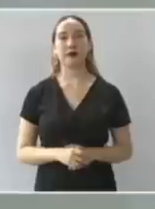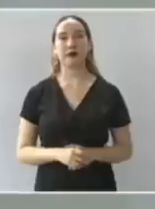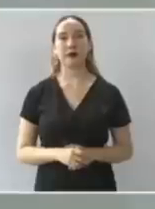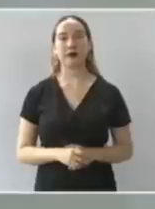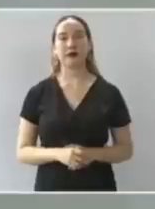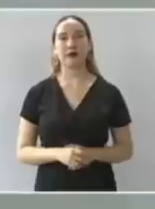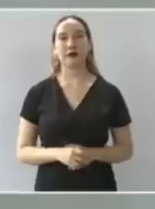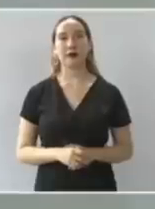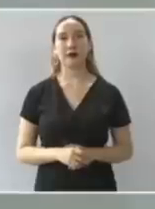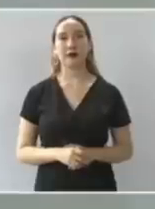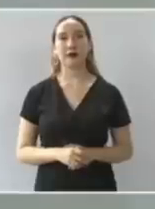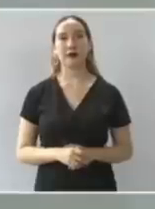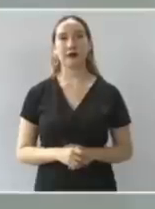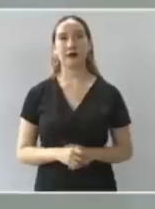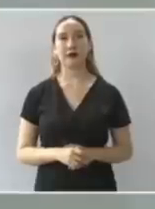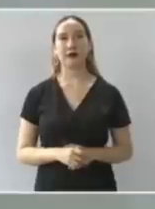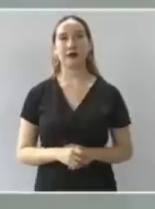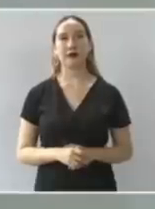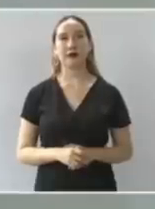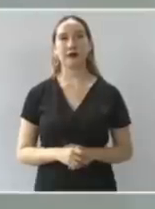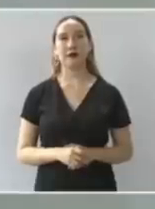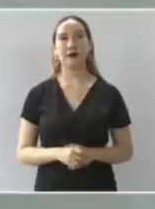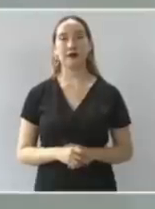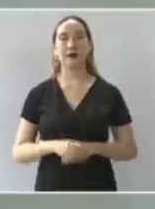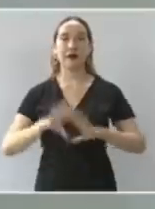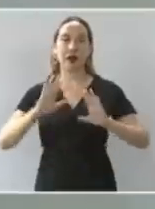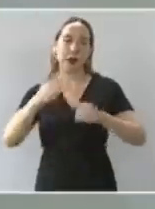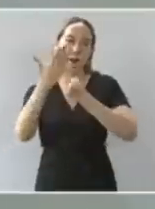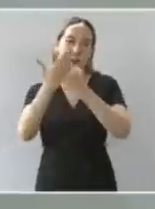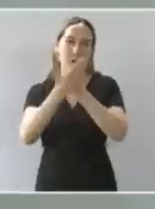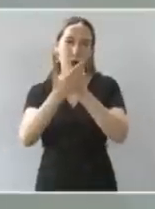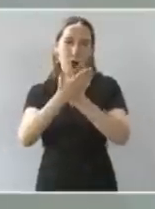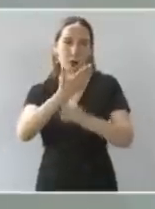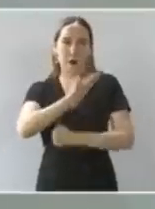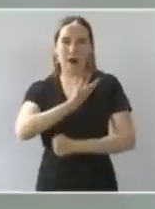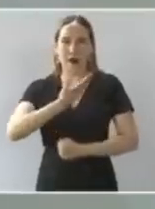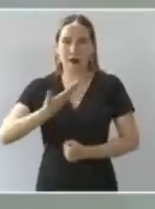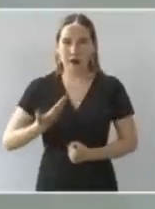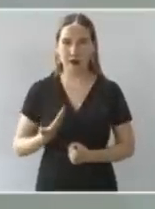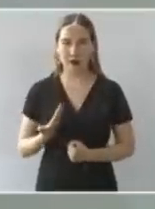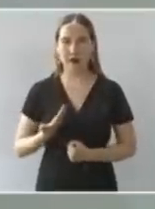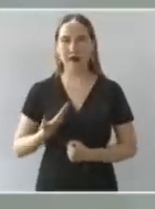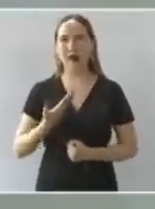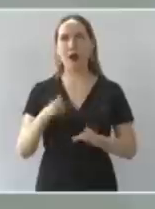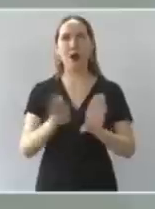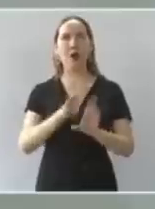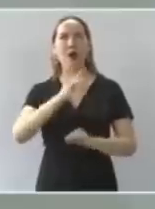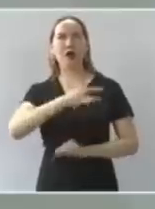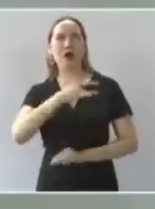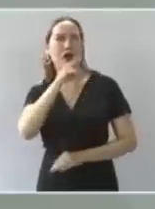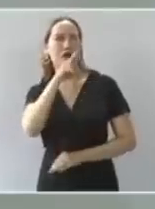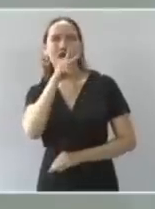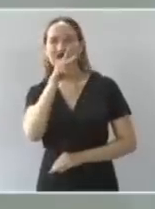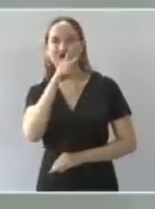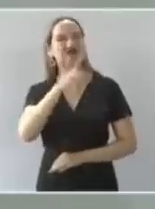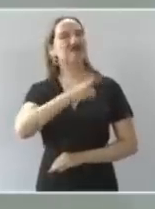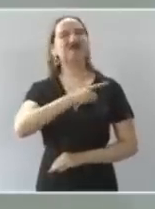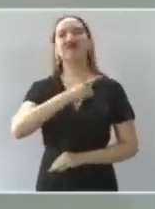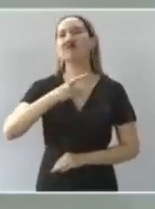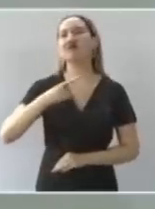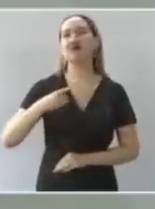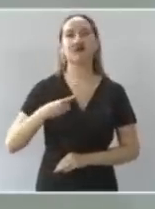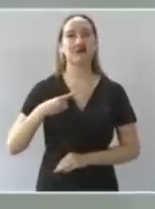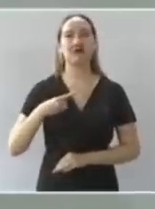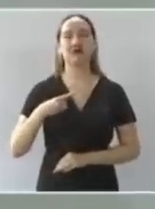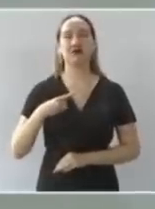ya para mis compañeros veteranos, no debe ser motivo de preocupación. Al contrario, les